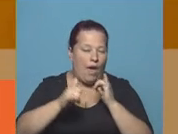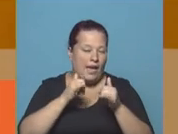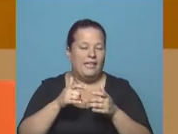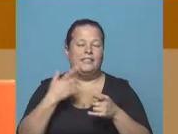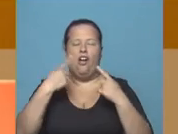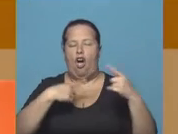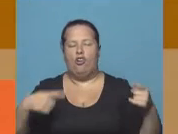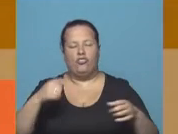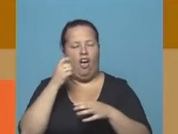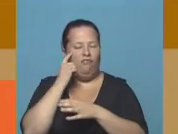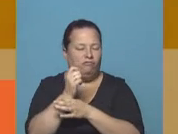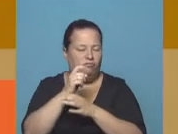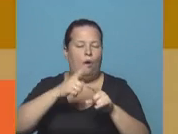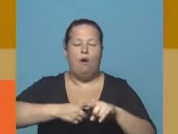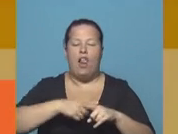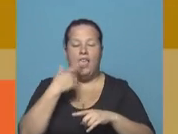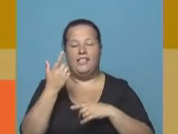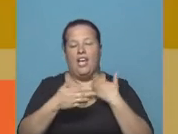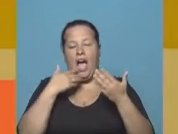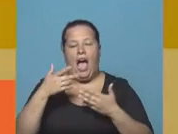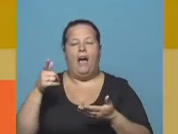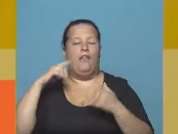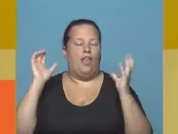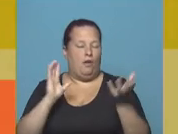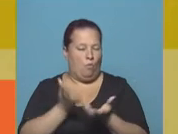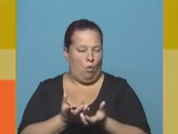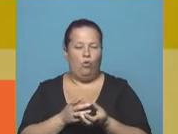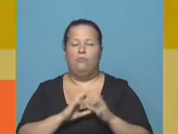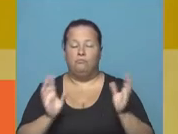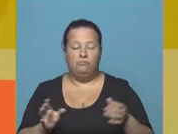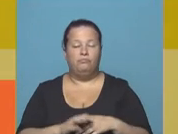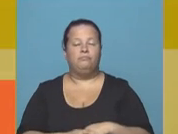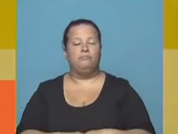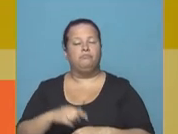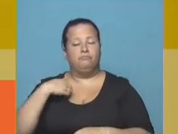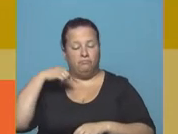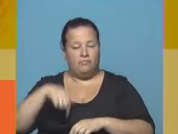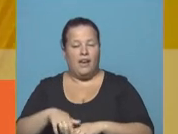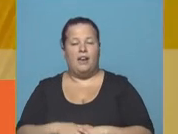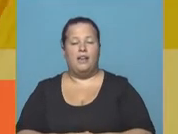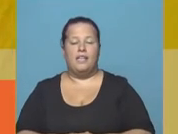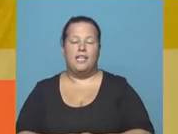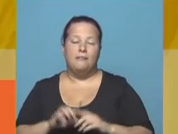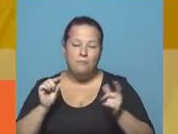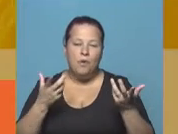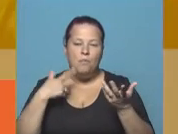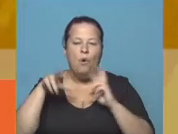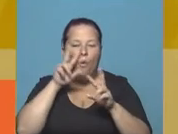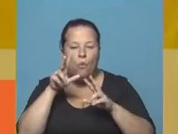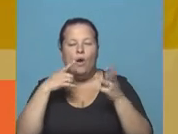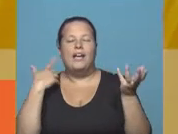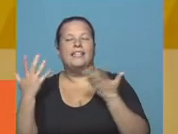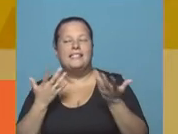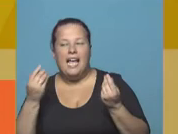como varios intelectuales y políticos de todo el mundo. Así que estoy aquí, un poco recogiendo este